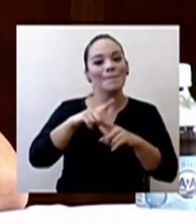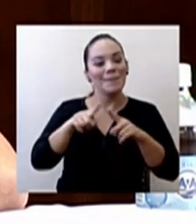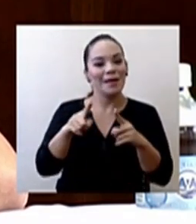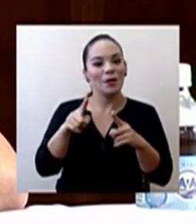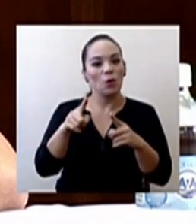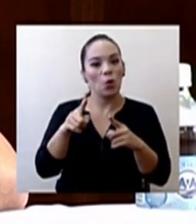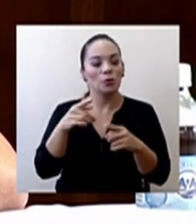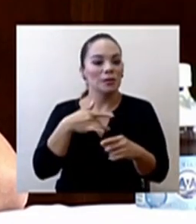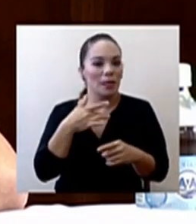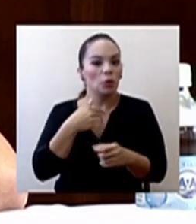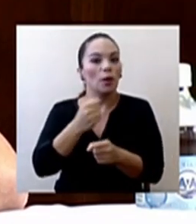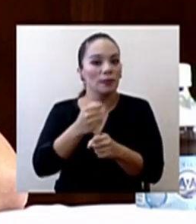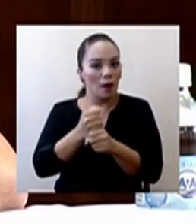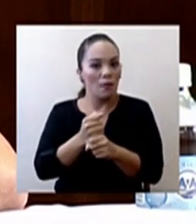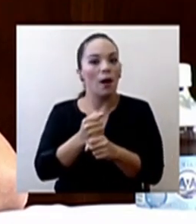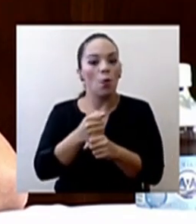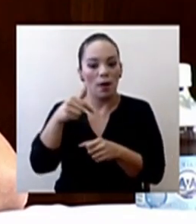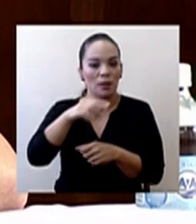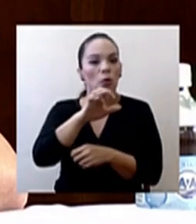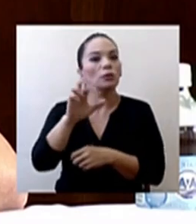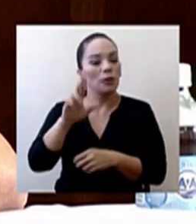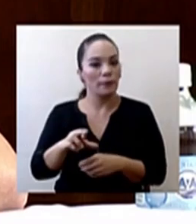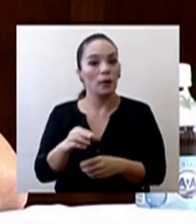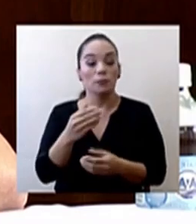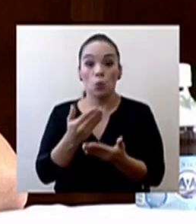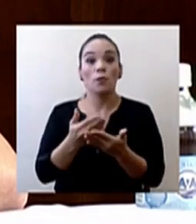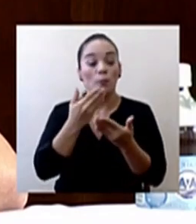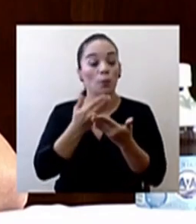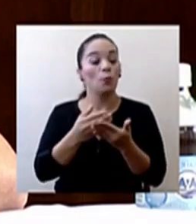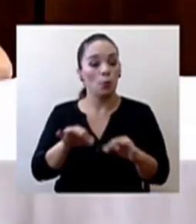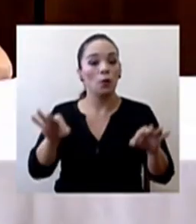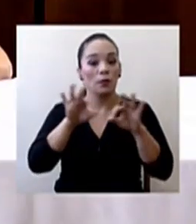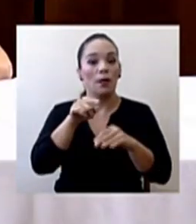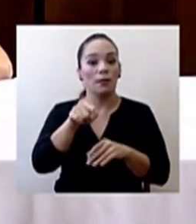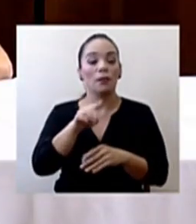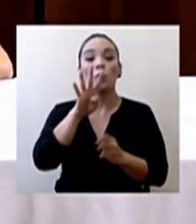estamos haciendo en Costa Rica es importante de 4.020 muestras en este momento.